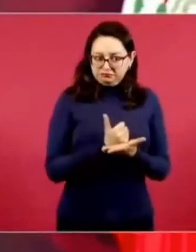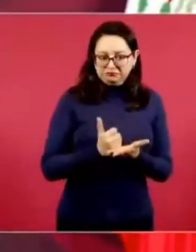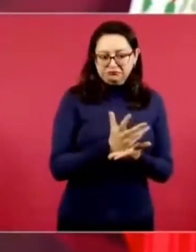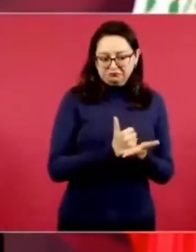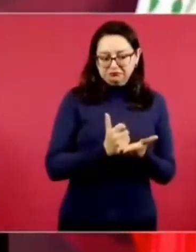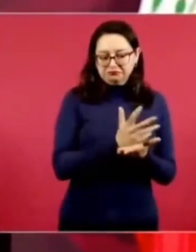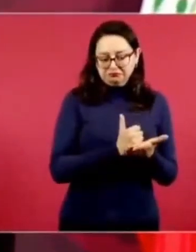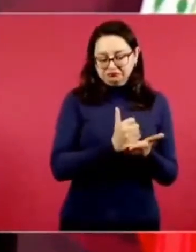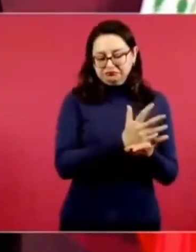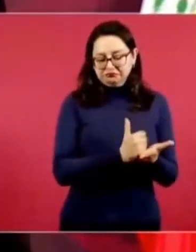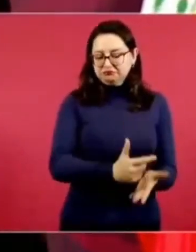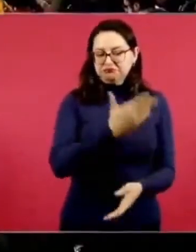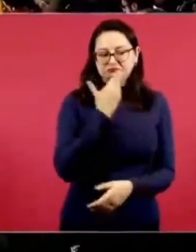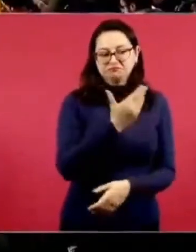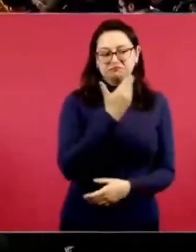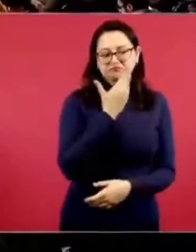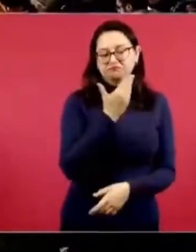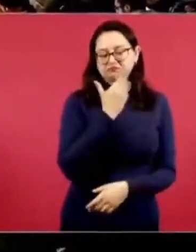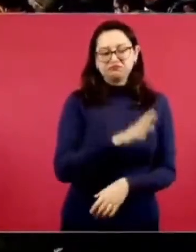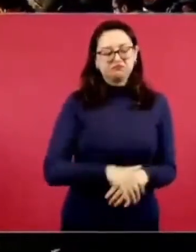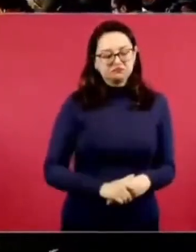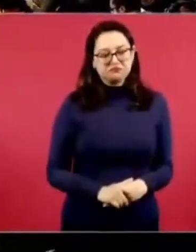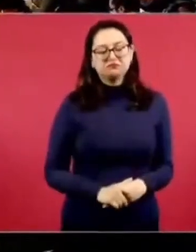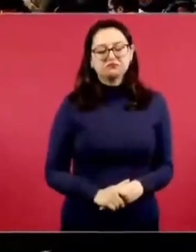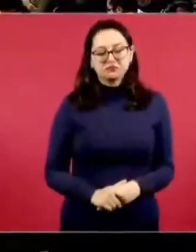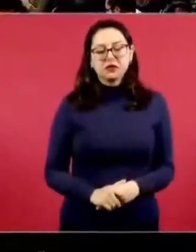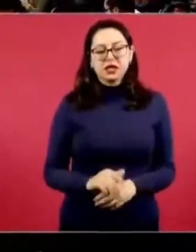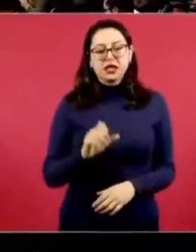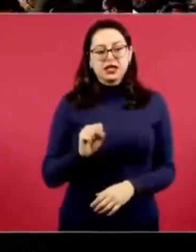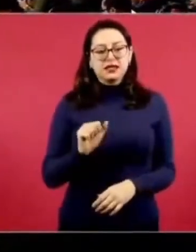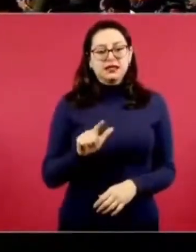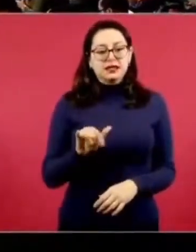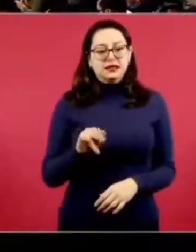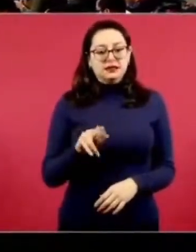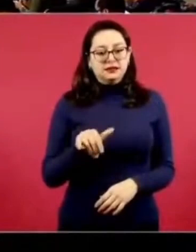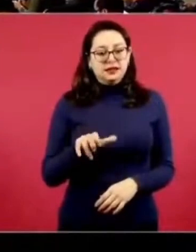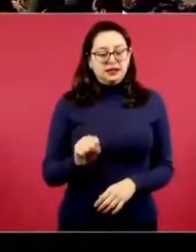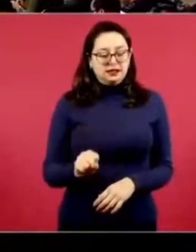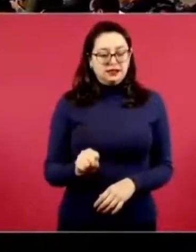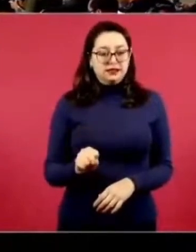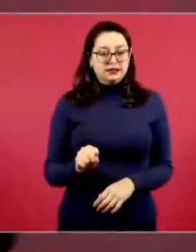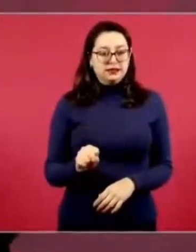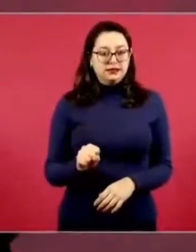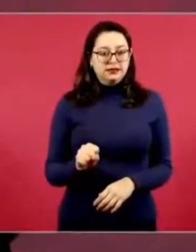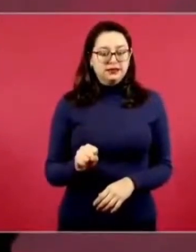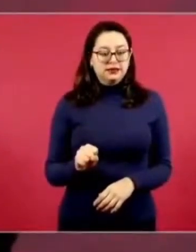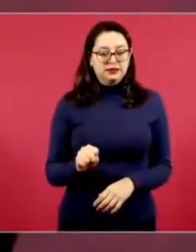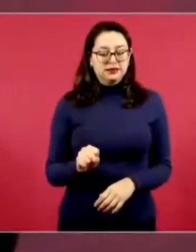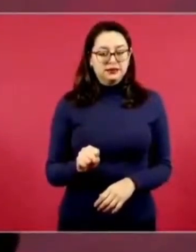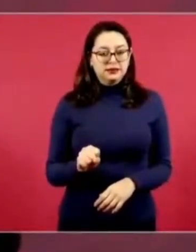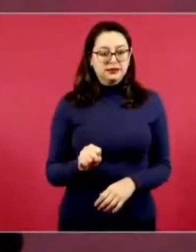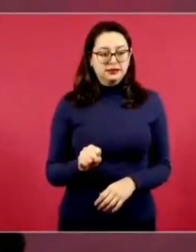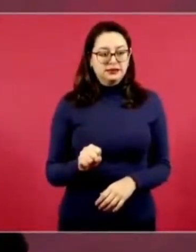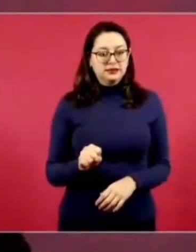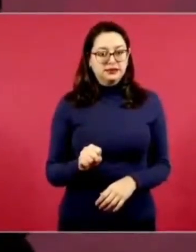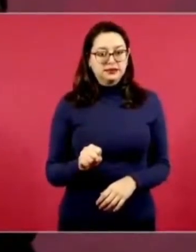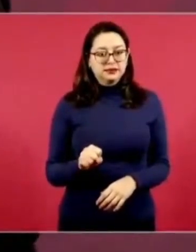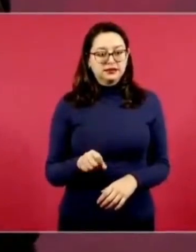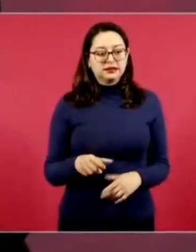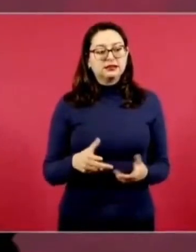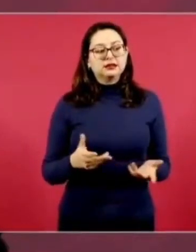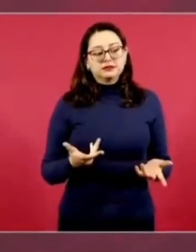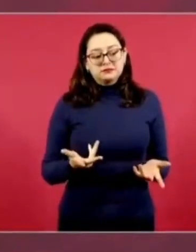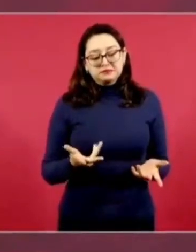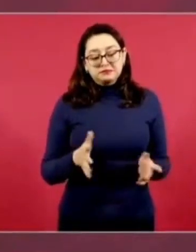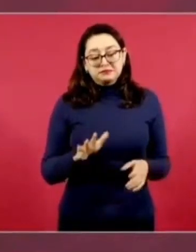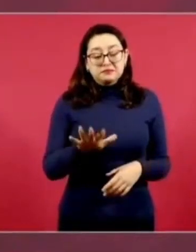Porque Salinas es… A ver, se lo dejamos de tarea al Reforma, a